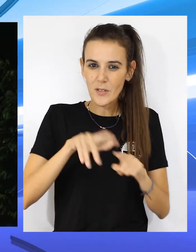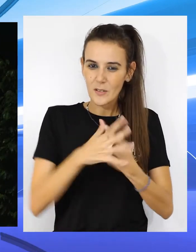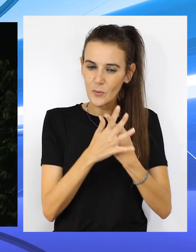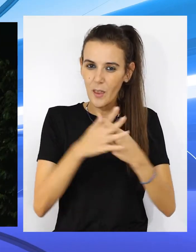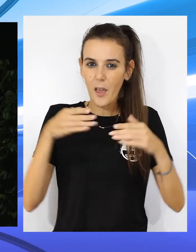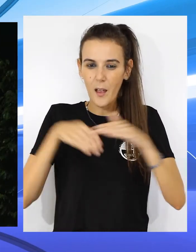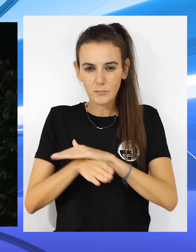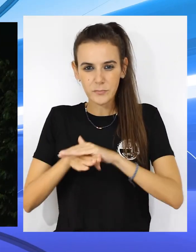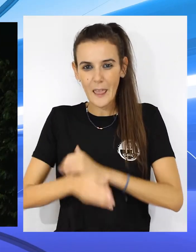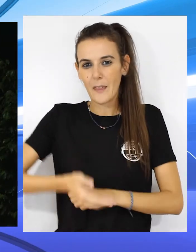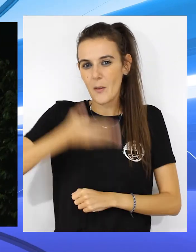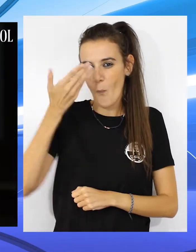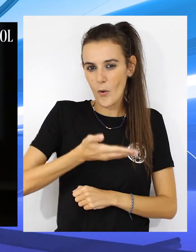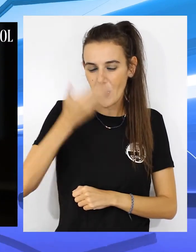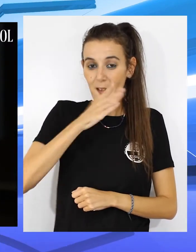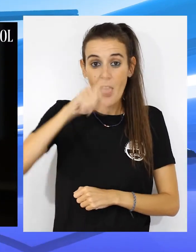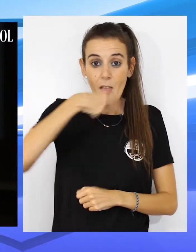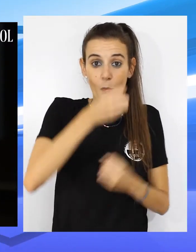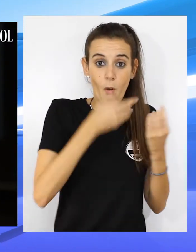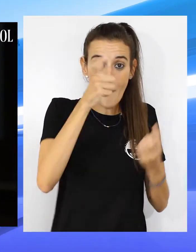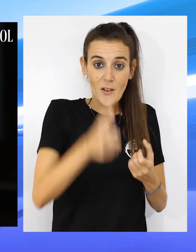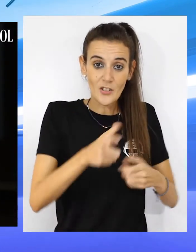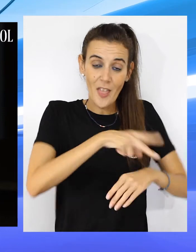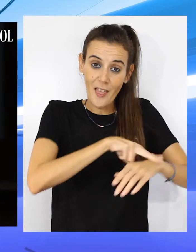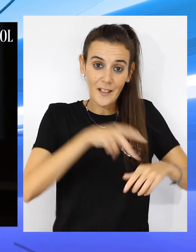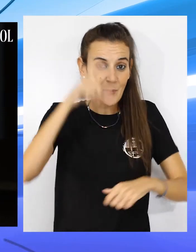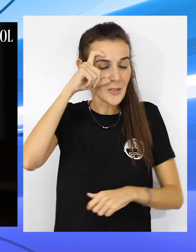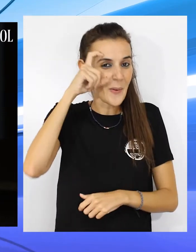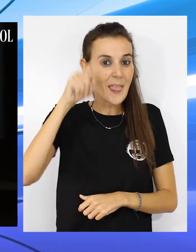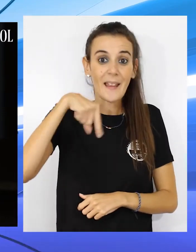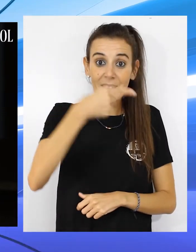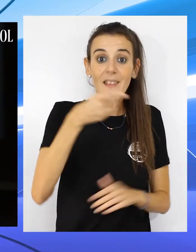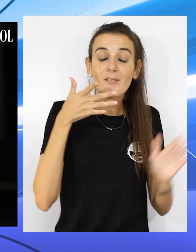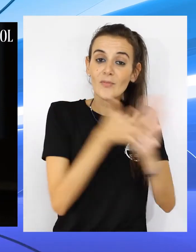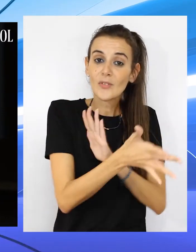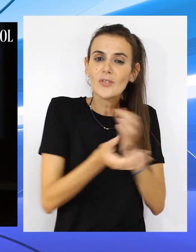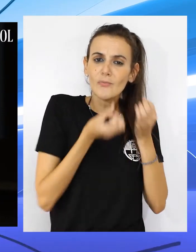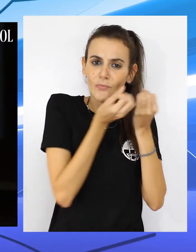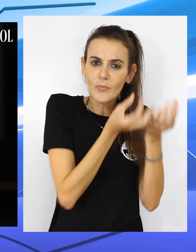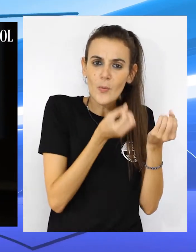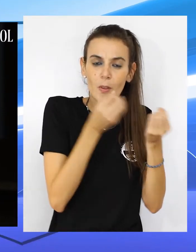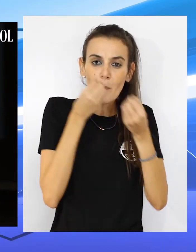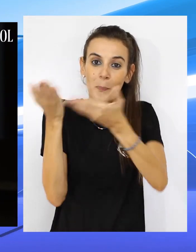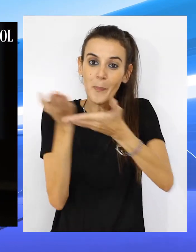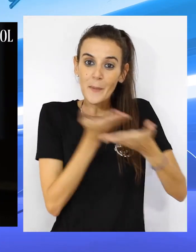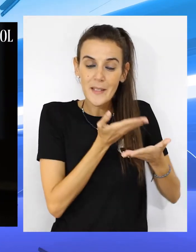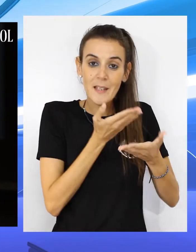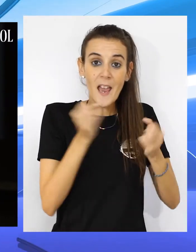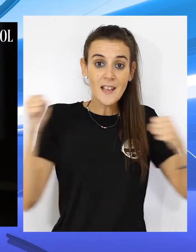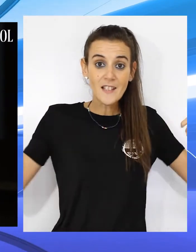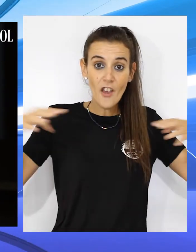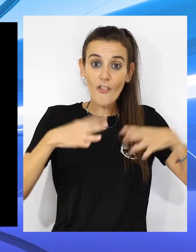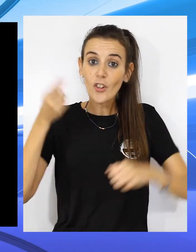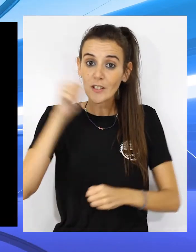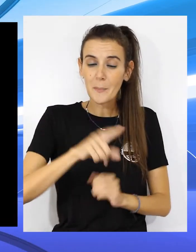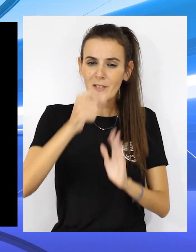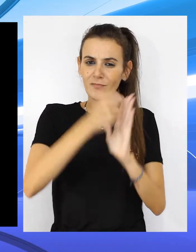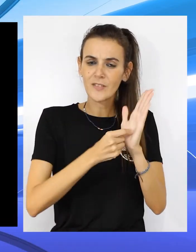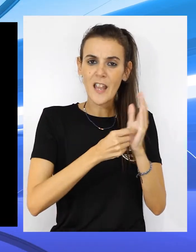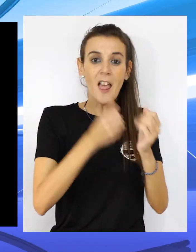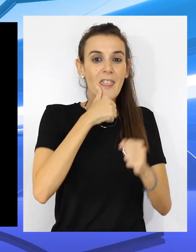muy difícil hacerlo. Tras su intervención, la delegada del Gobierno, Salvador Mateos, también ha dado la bienvenida a este foro,